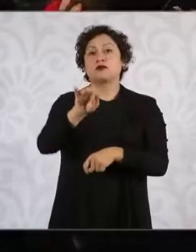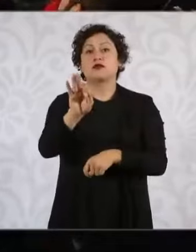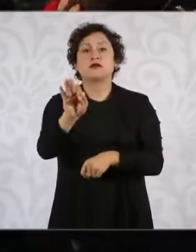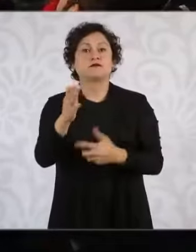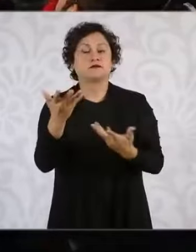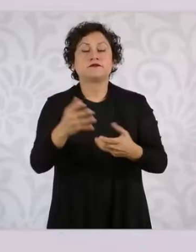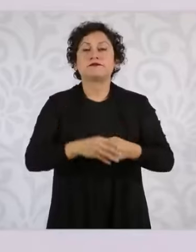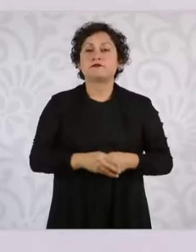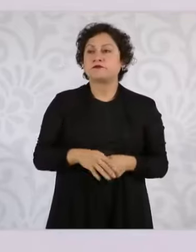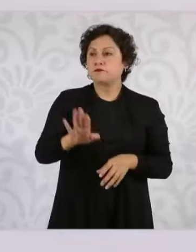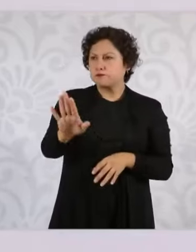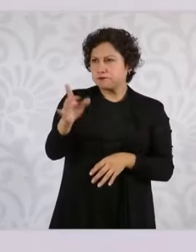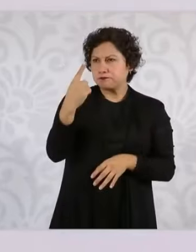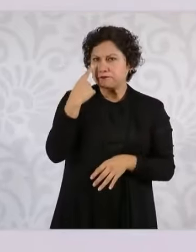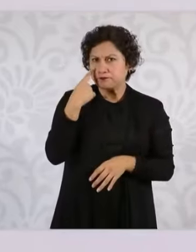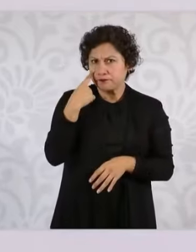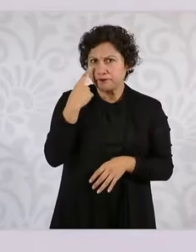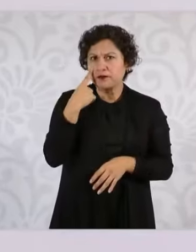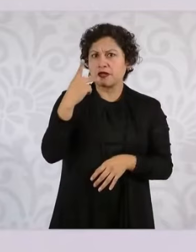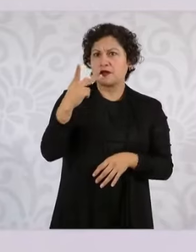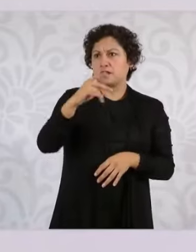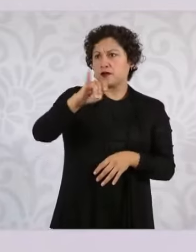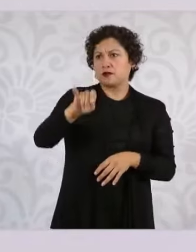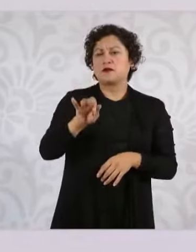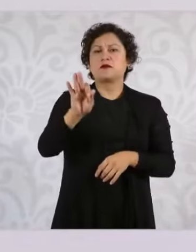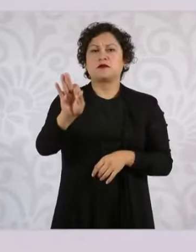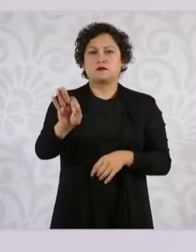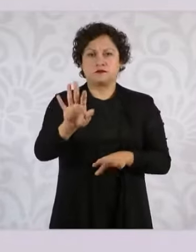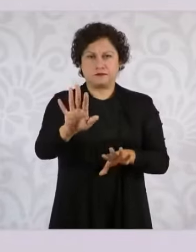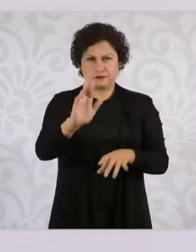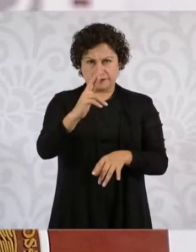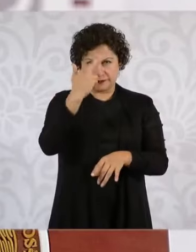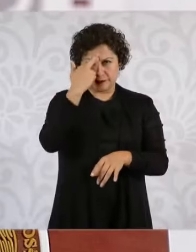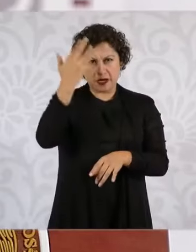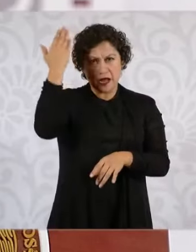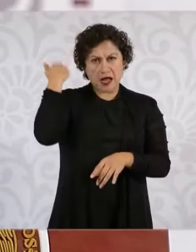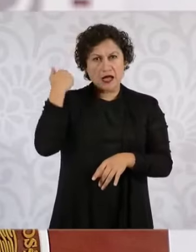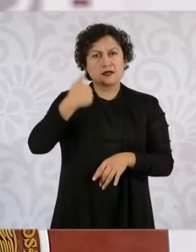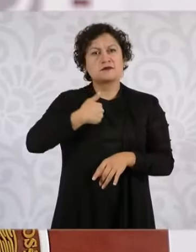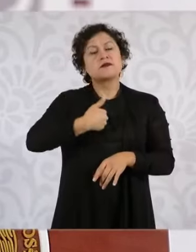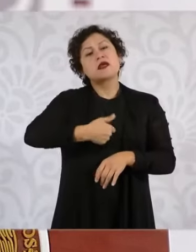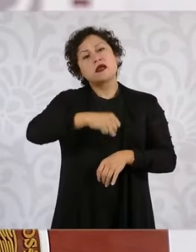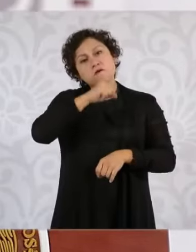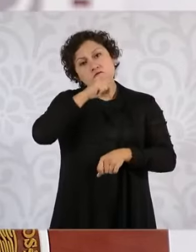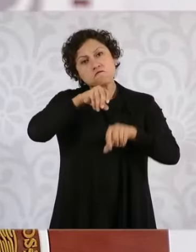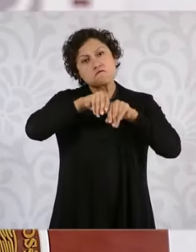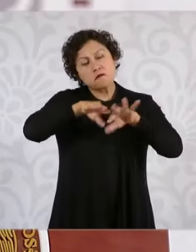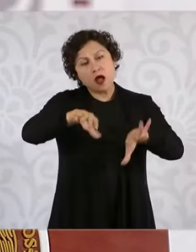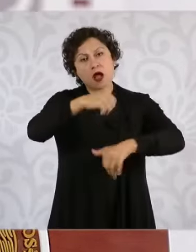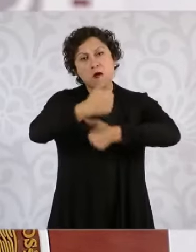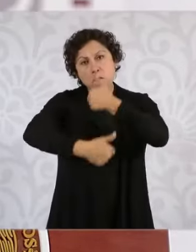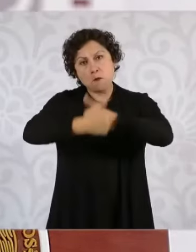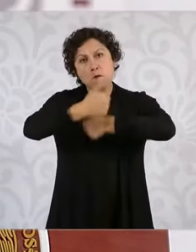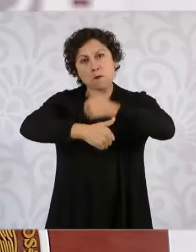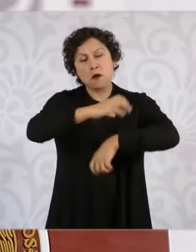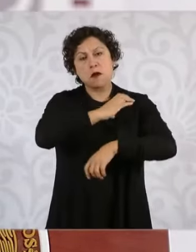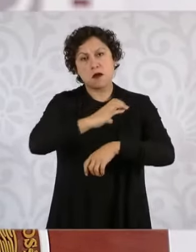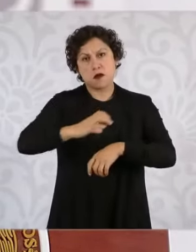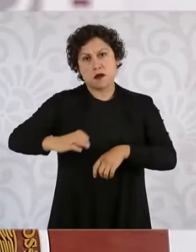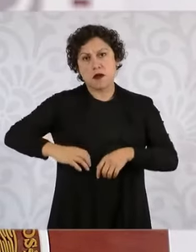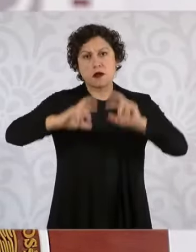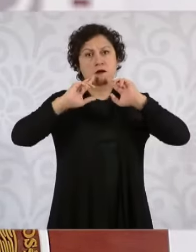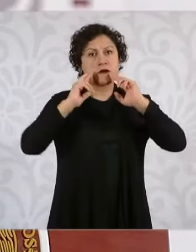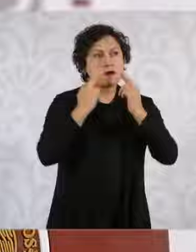poder judicial. En los diálogos por la transformación que hicimos en campaña, el exministro